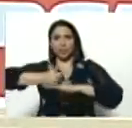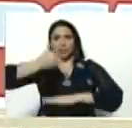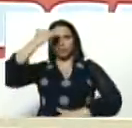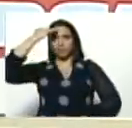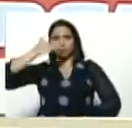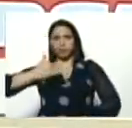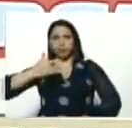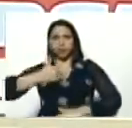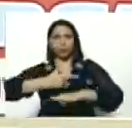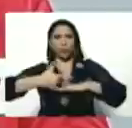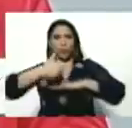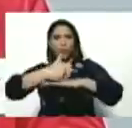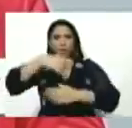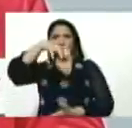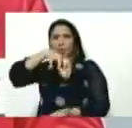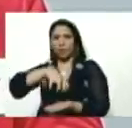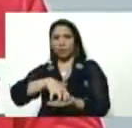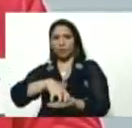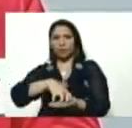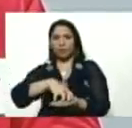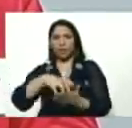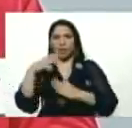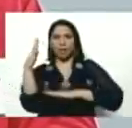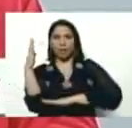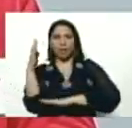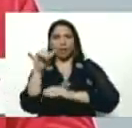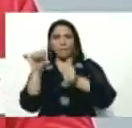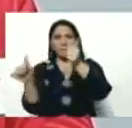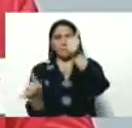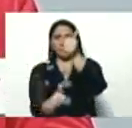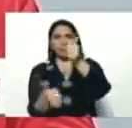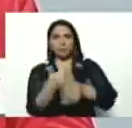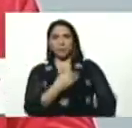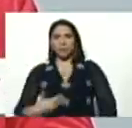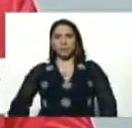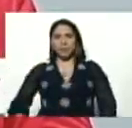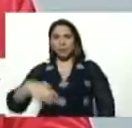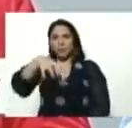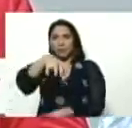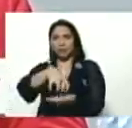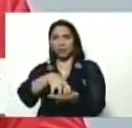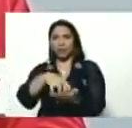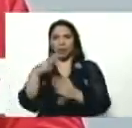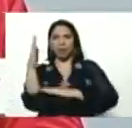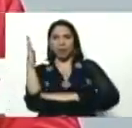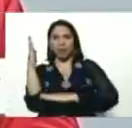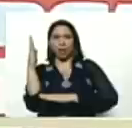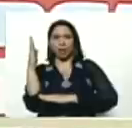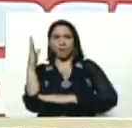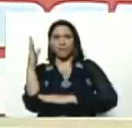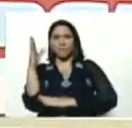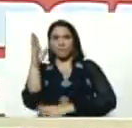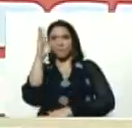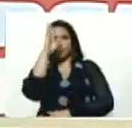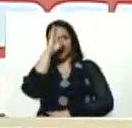Meléndez, que es la vicepresidenta, los estados, Lara y Barina,